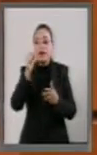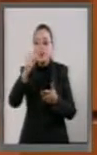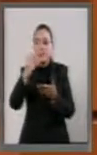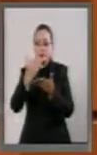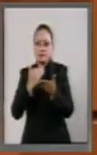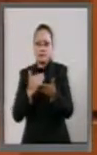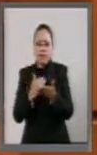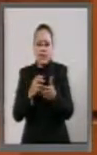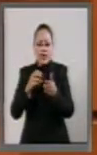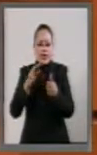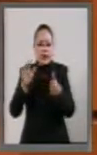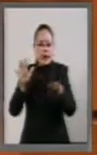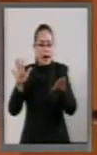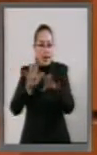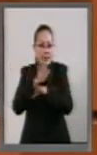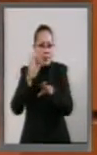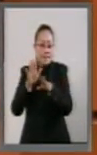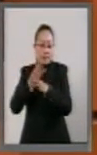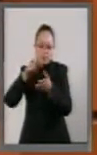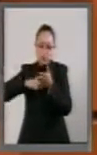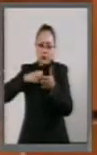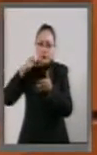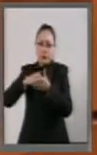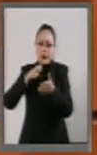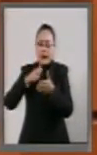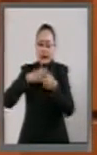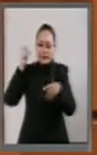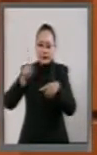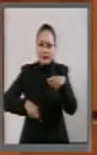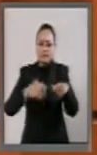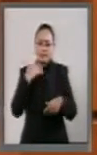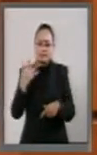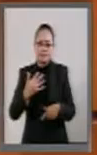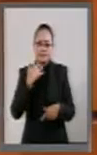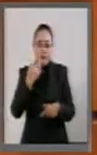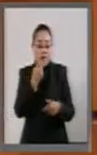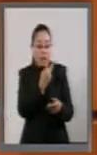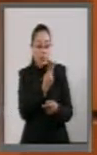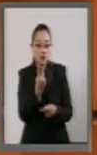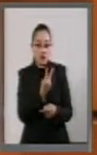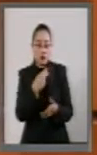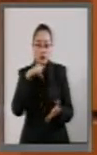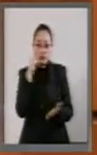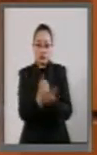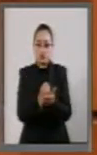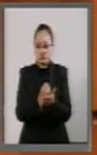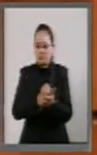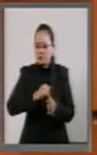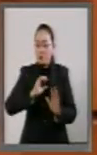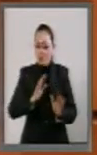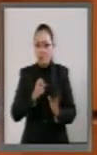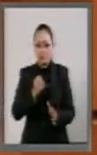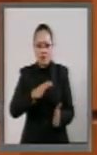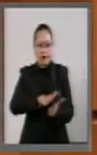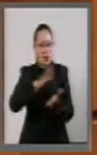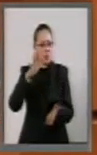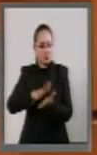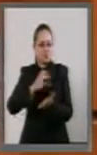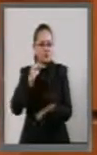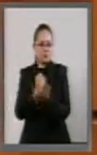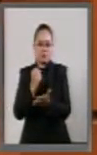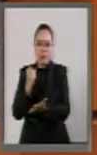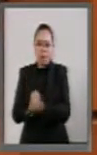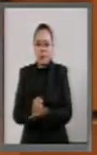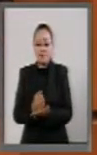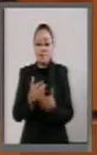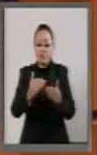combate a la corrupción. Las dos fueron aprobadas por grandes mayorías. Después de